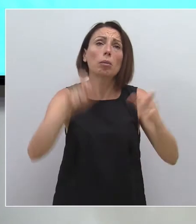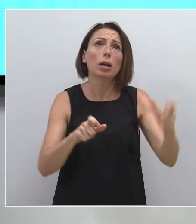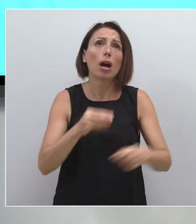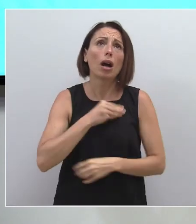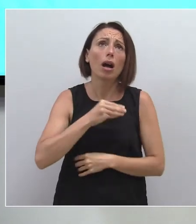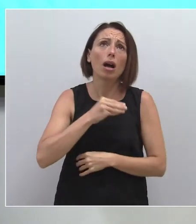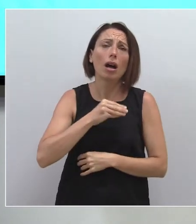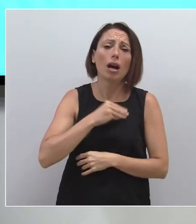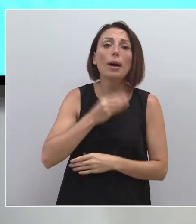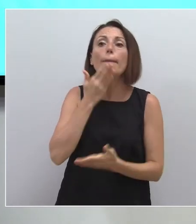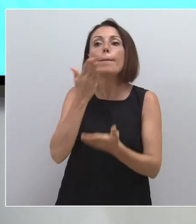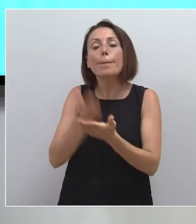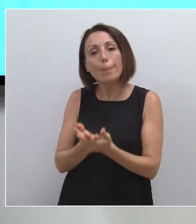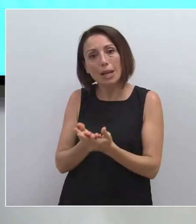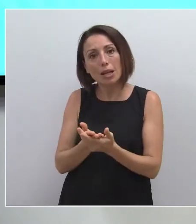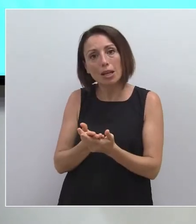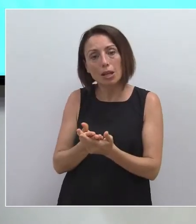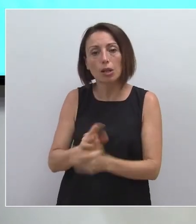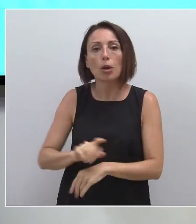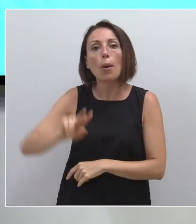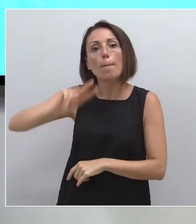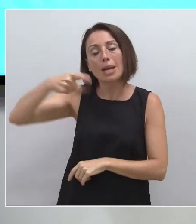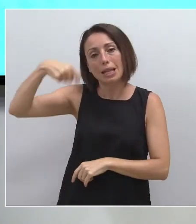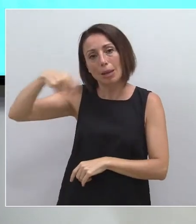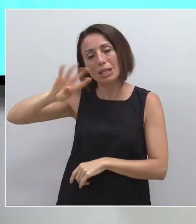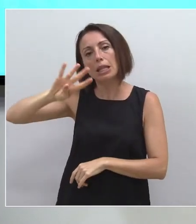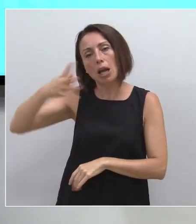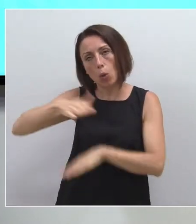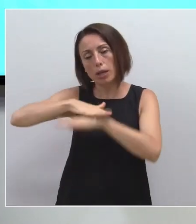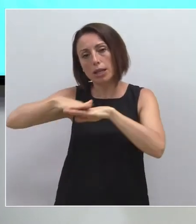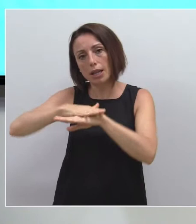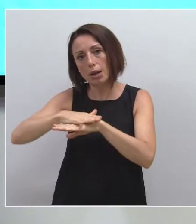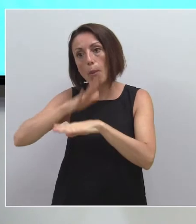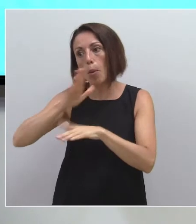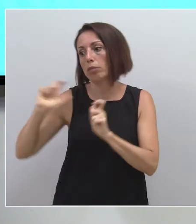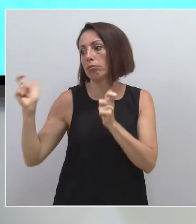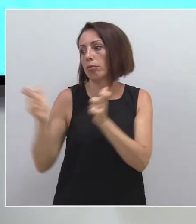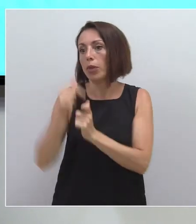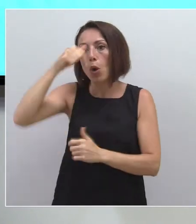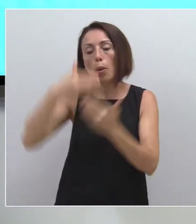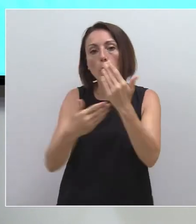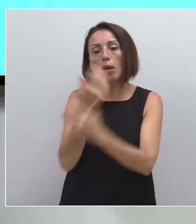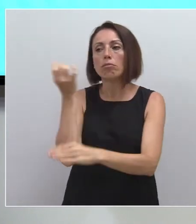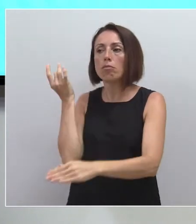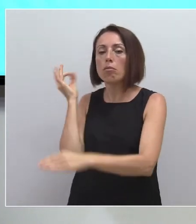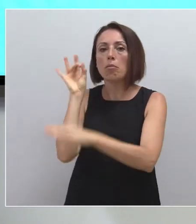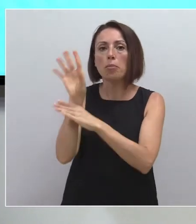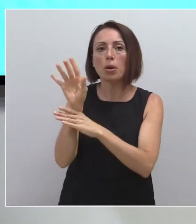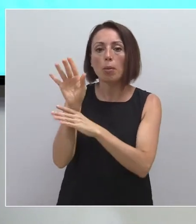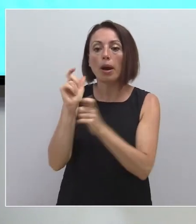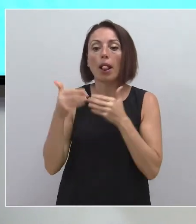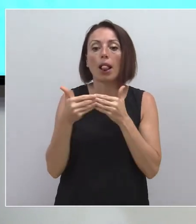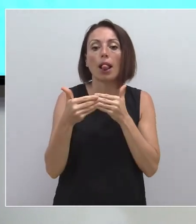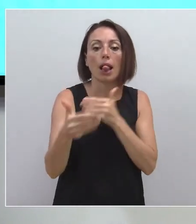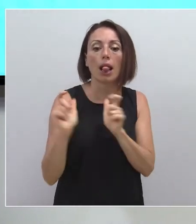yo le pido a la vicepresidenta cuarta del Gobierno que, por favor, me reciba. Por eso, esta misma mañana vamos a mandar una nueva carta para mantener un encuentro